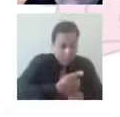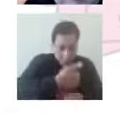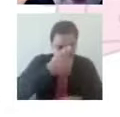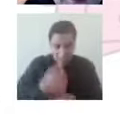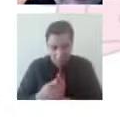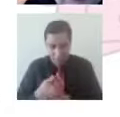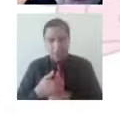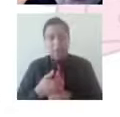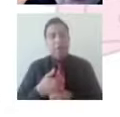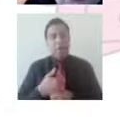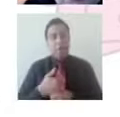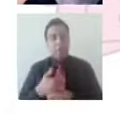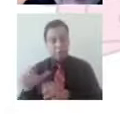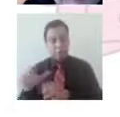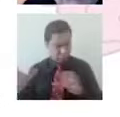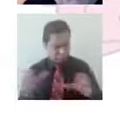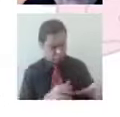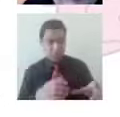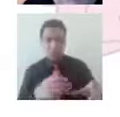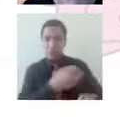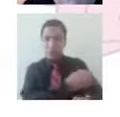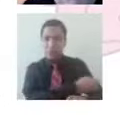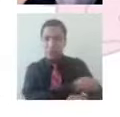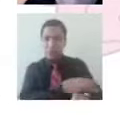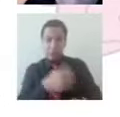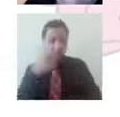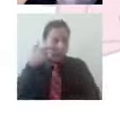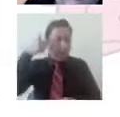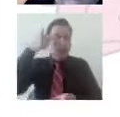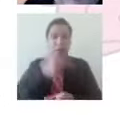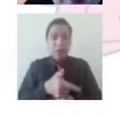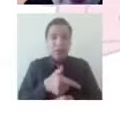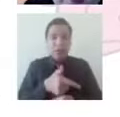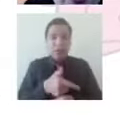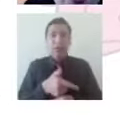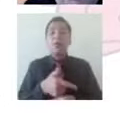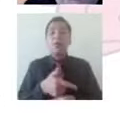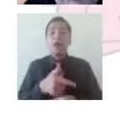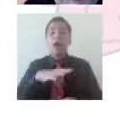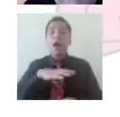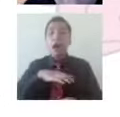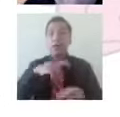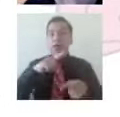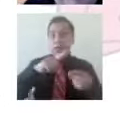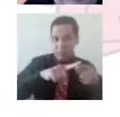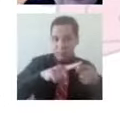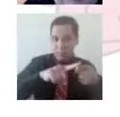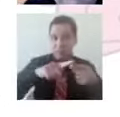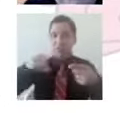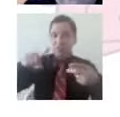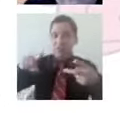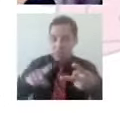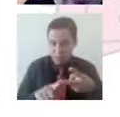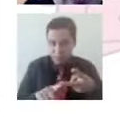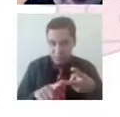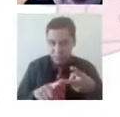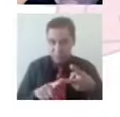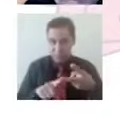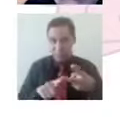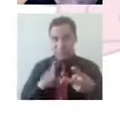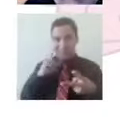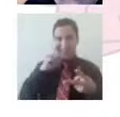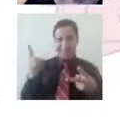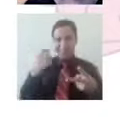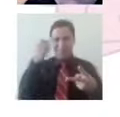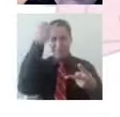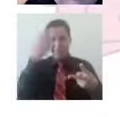sistema familiar, este grupo va a estar conformado por dos grandes elementos. Por un lado vamos a contar con la estructura que